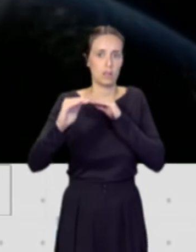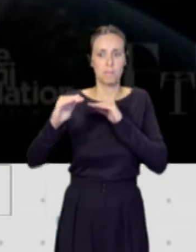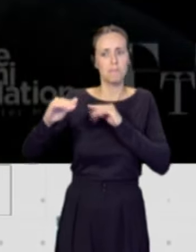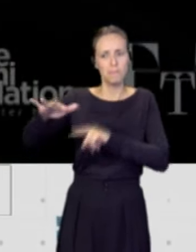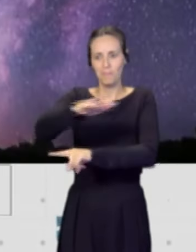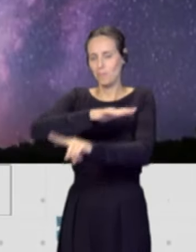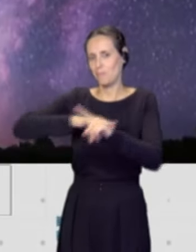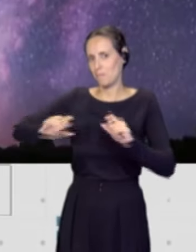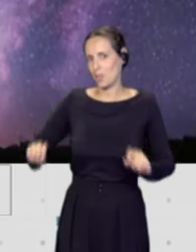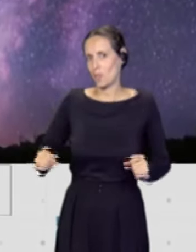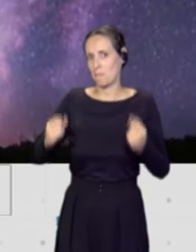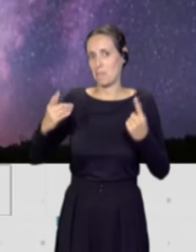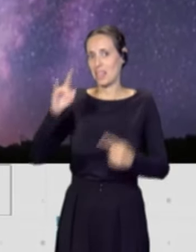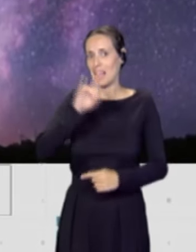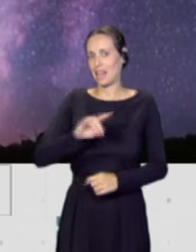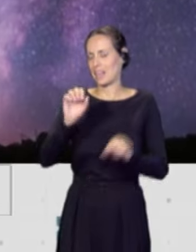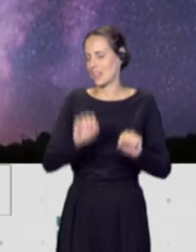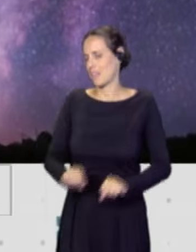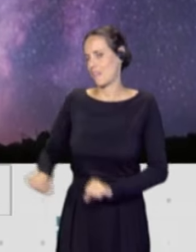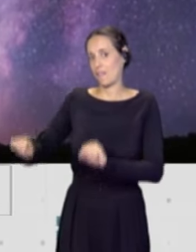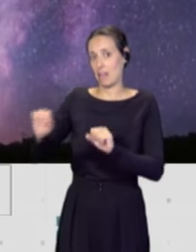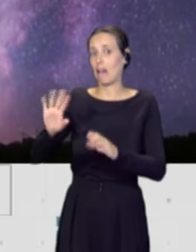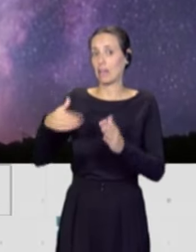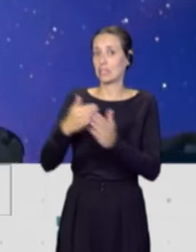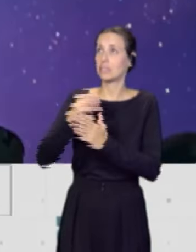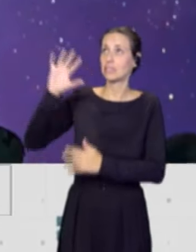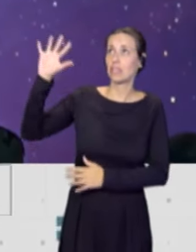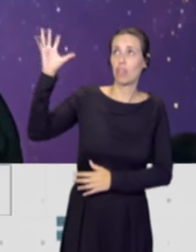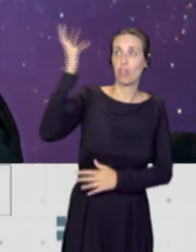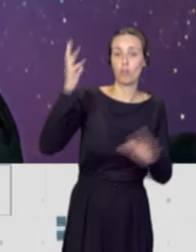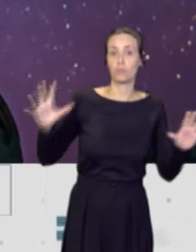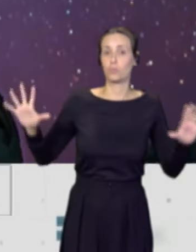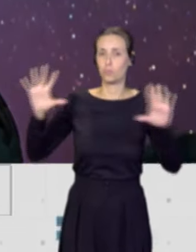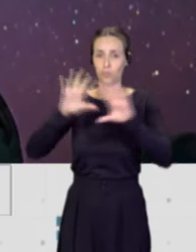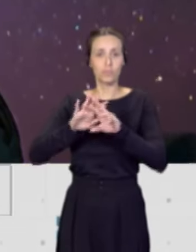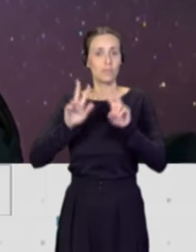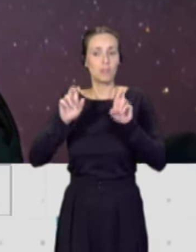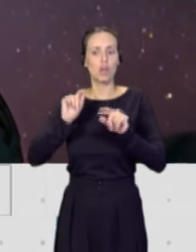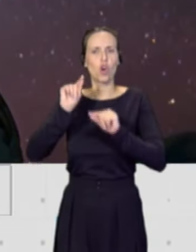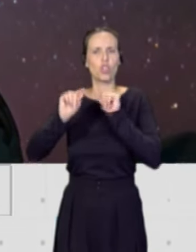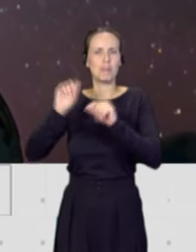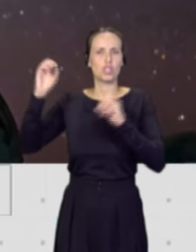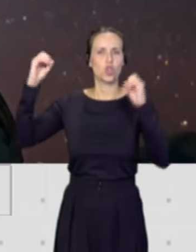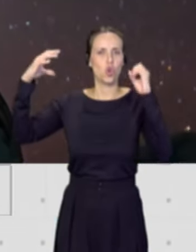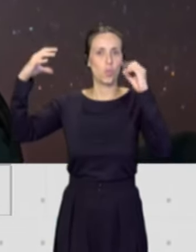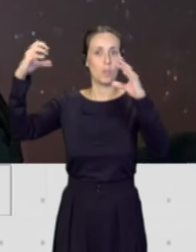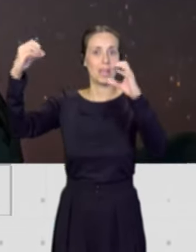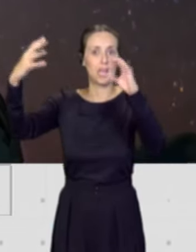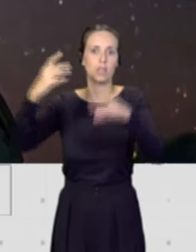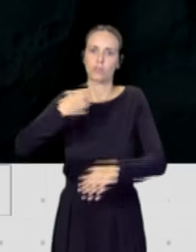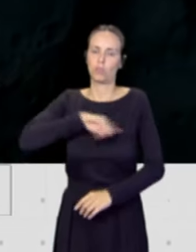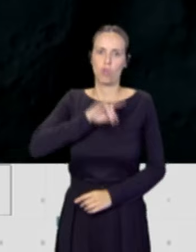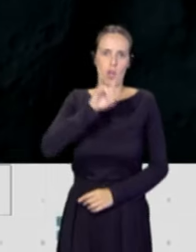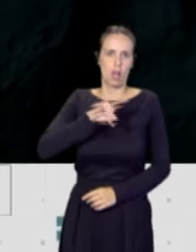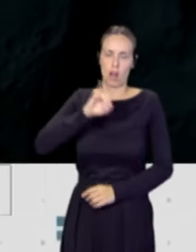Canarias, incluido los cielos nocturnos, la contaminación lumínica, Canarias va muy por delante del resto del mundo en esa sensación, y segundo,